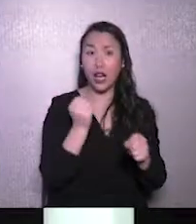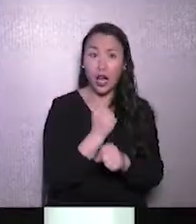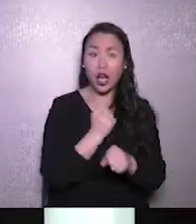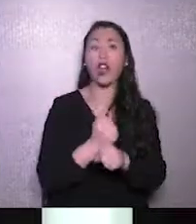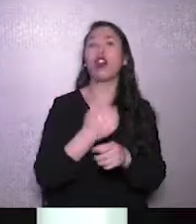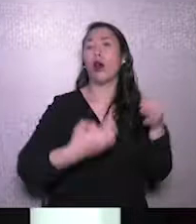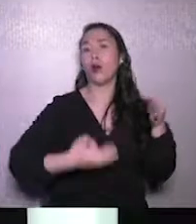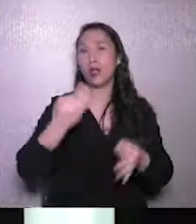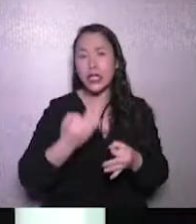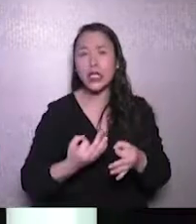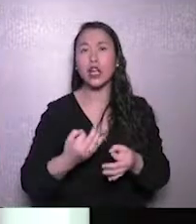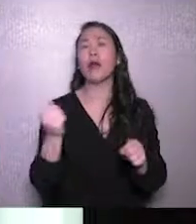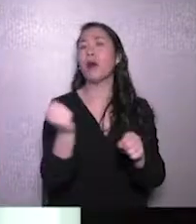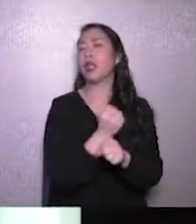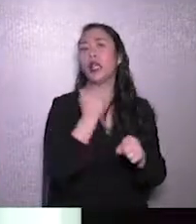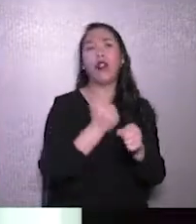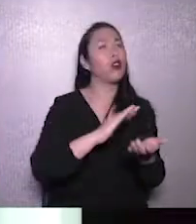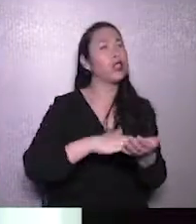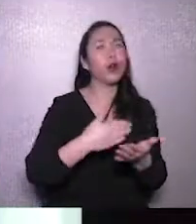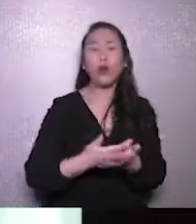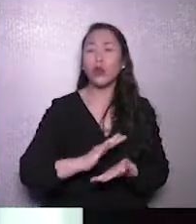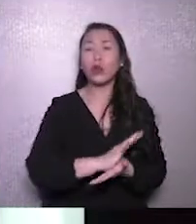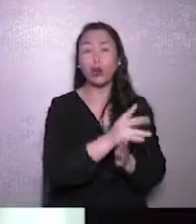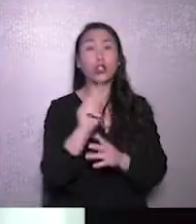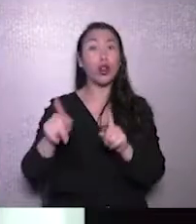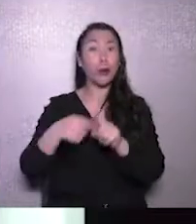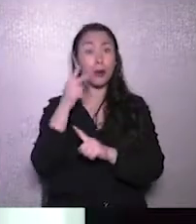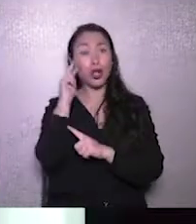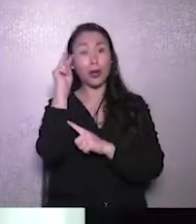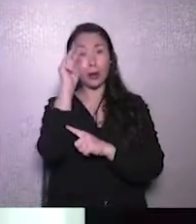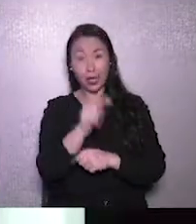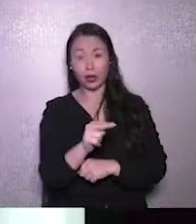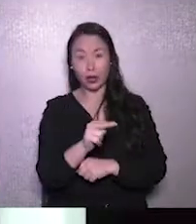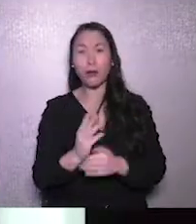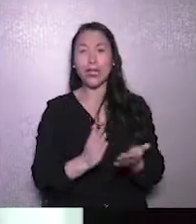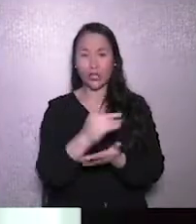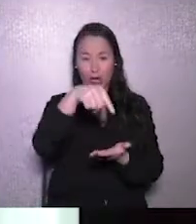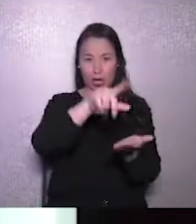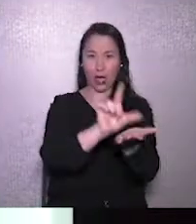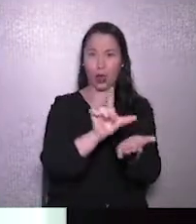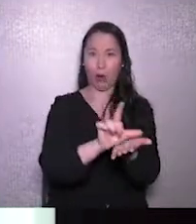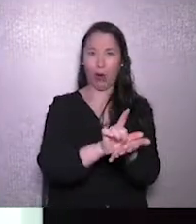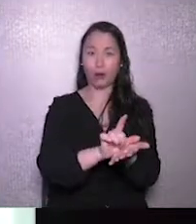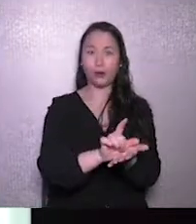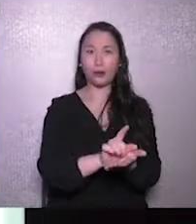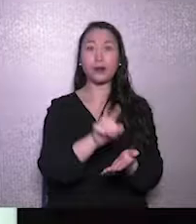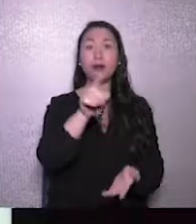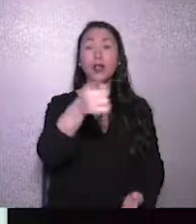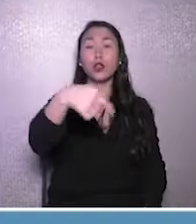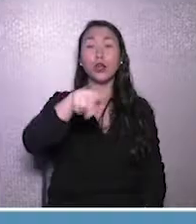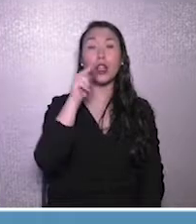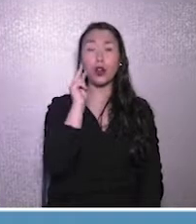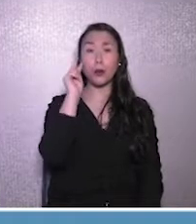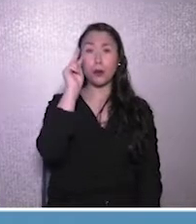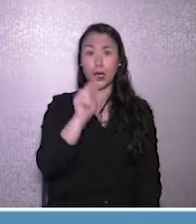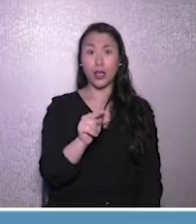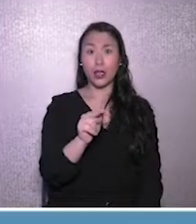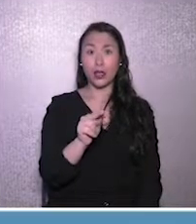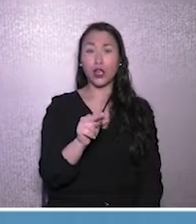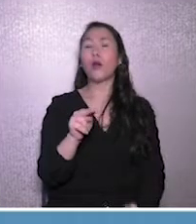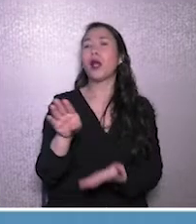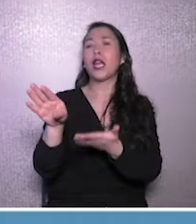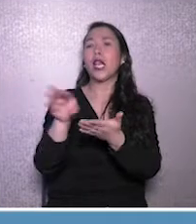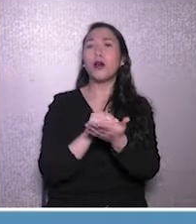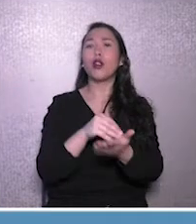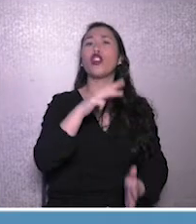las noticias, ustedes son los primeros que están viendo el desafío, lo estamos haciendo a nivel local. Si ustedes lo miran, el caso referencial